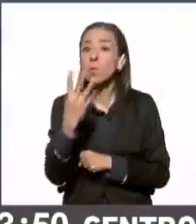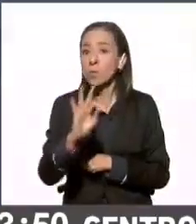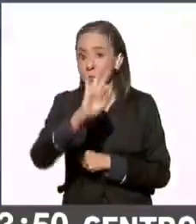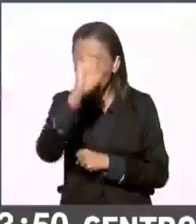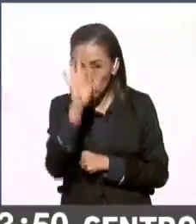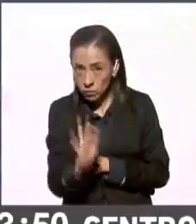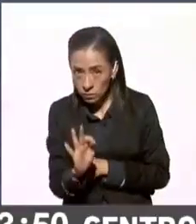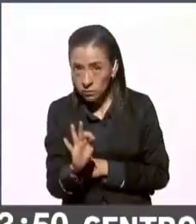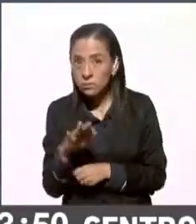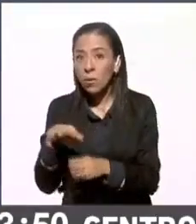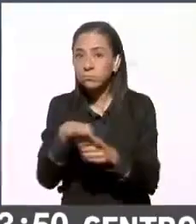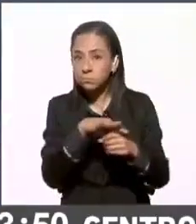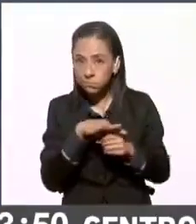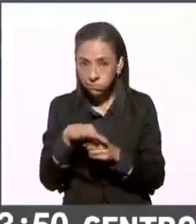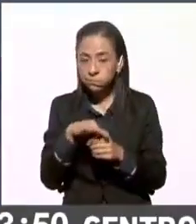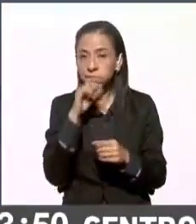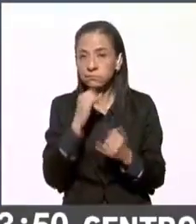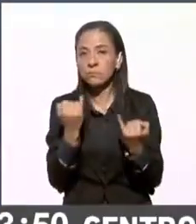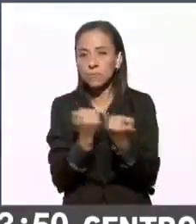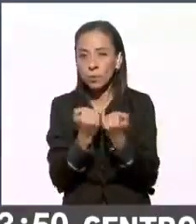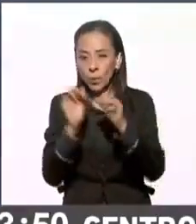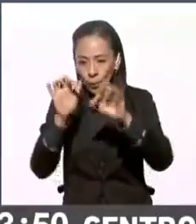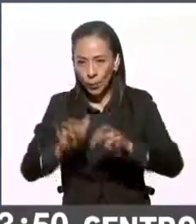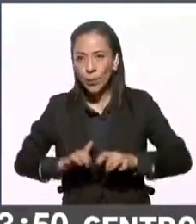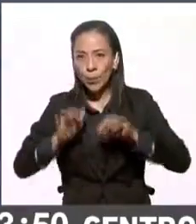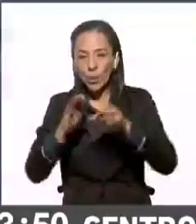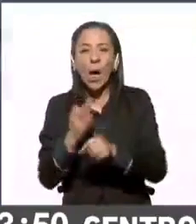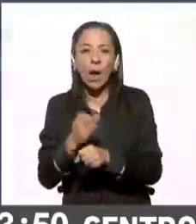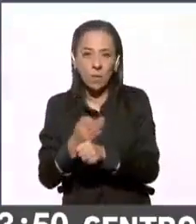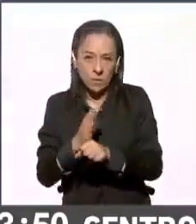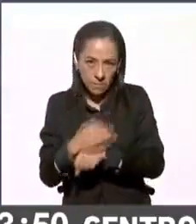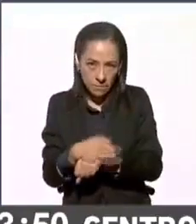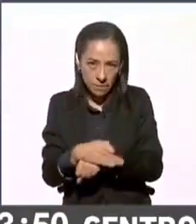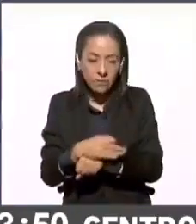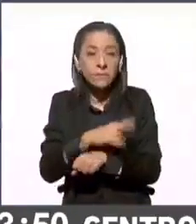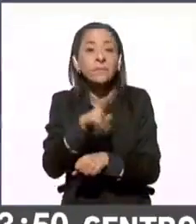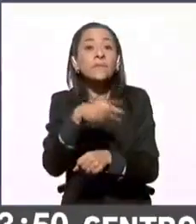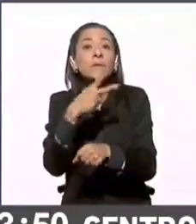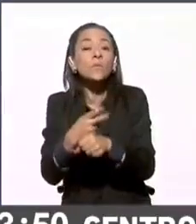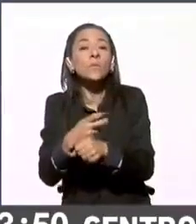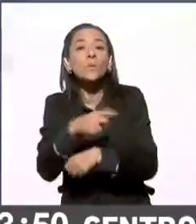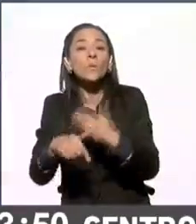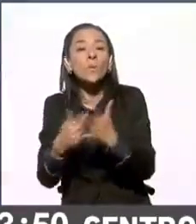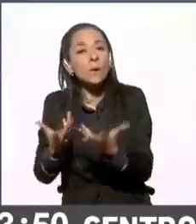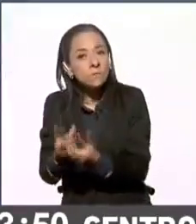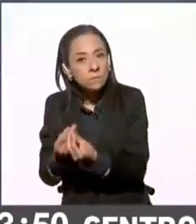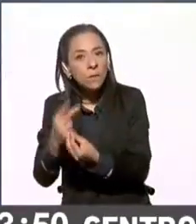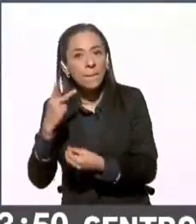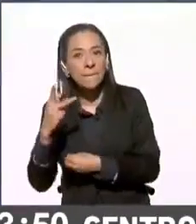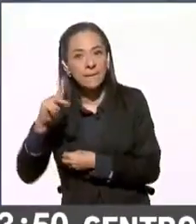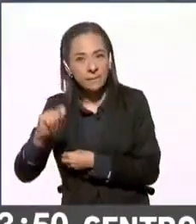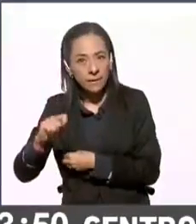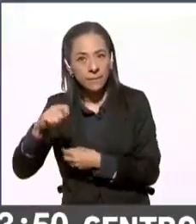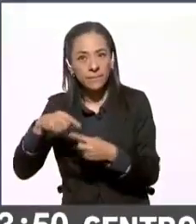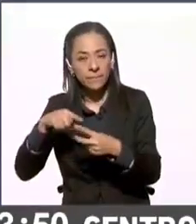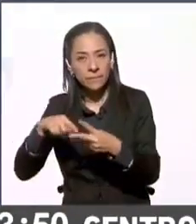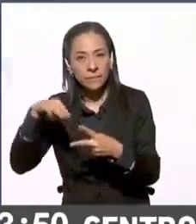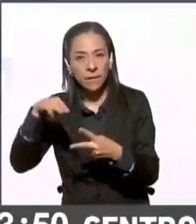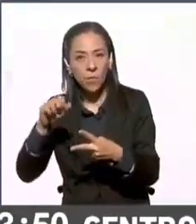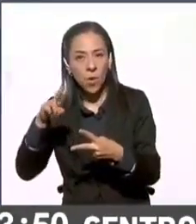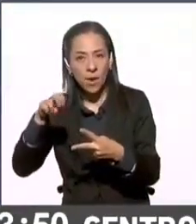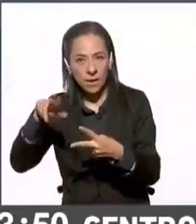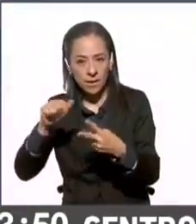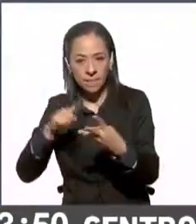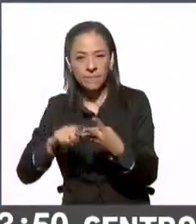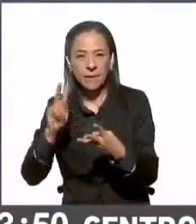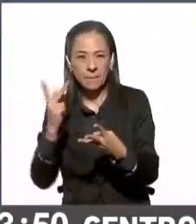de los votos de las actas capturadas hasta este momento seguidos en un segundo lugar por la coalición entre PP, Morena y el Partido Verde